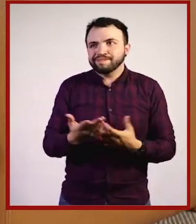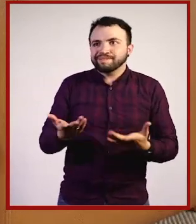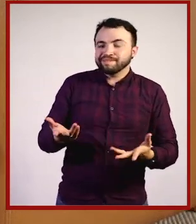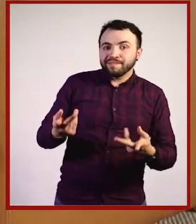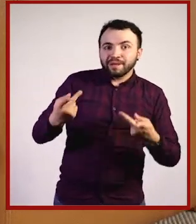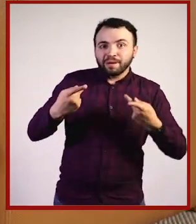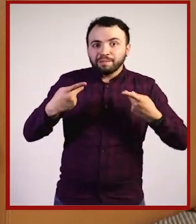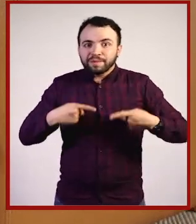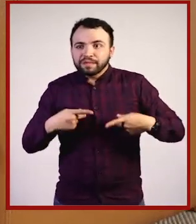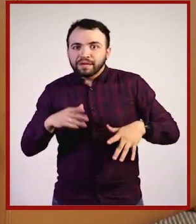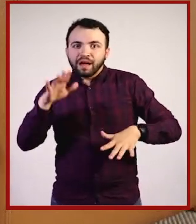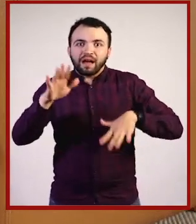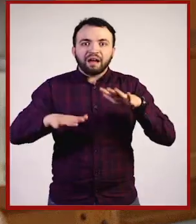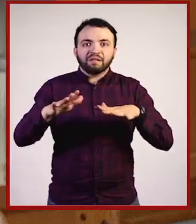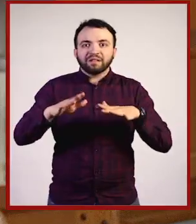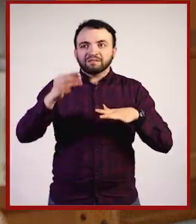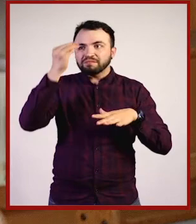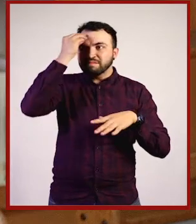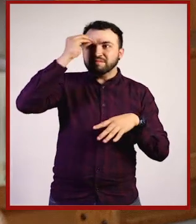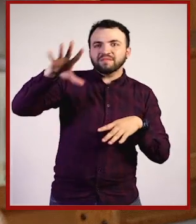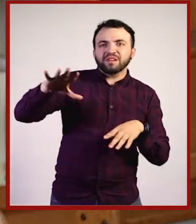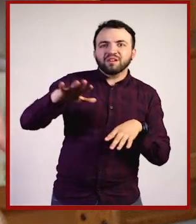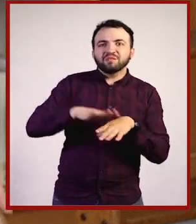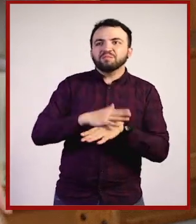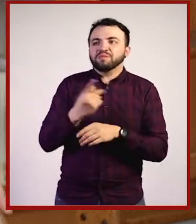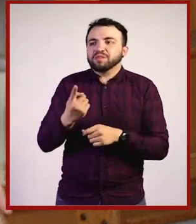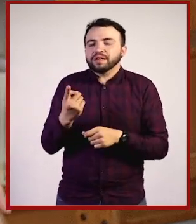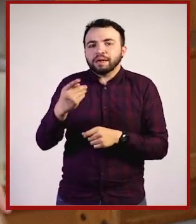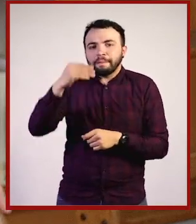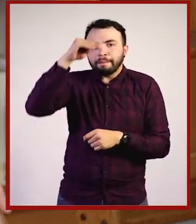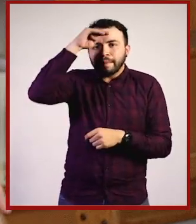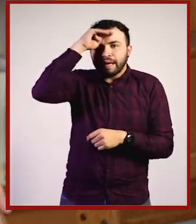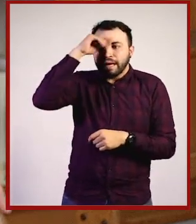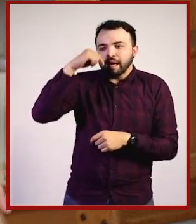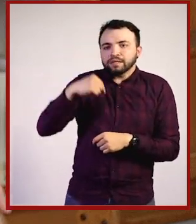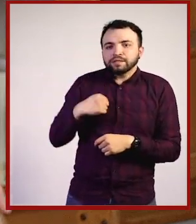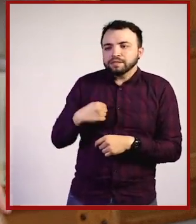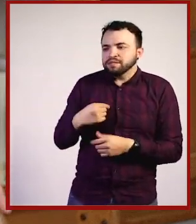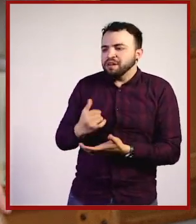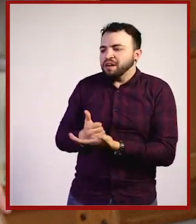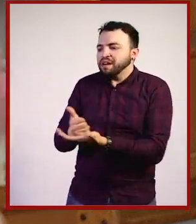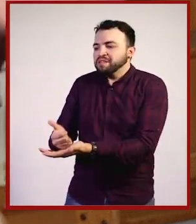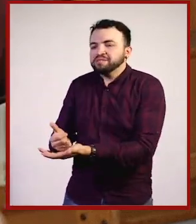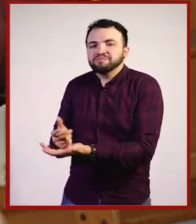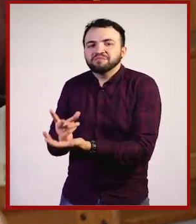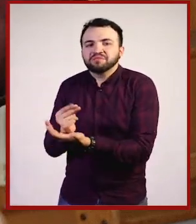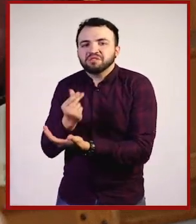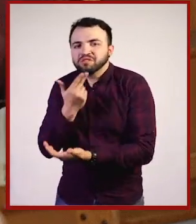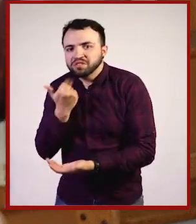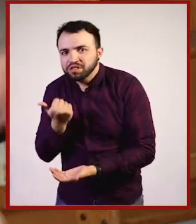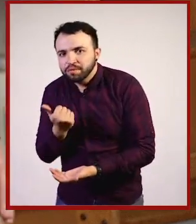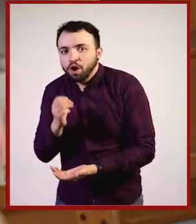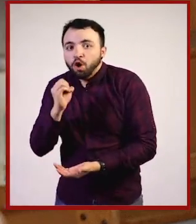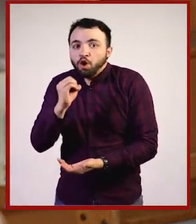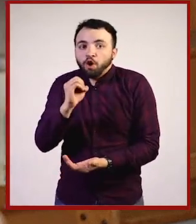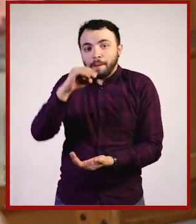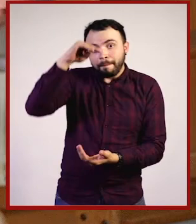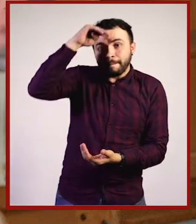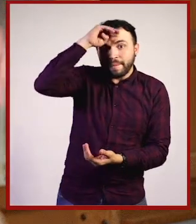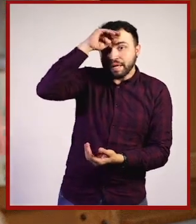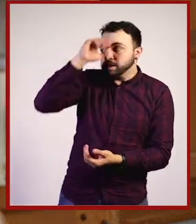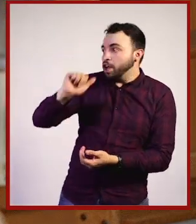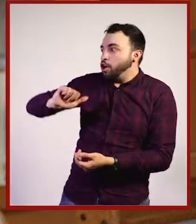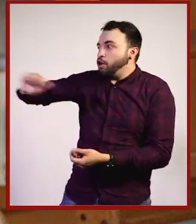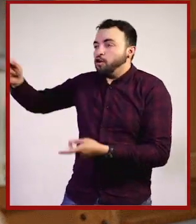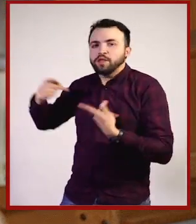piensa que puede ser de ayuda lo que ella hace o porque piensa que otra persona va a ayudar. Alguien se